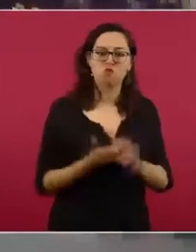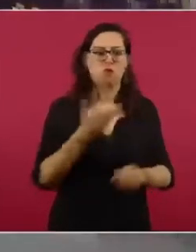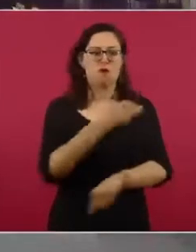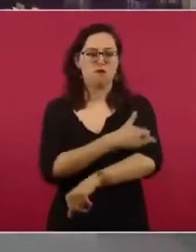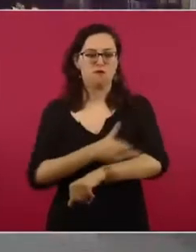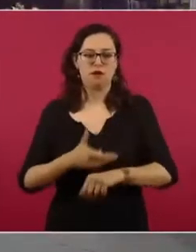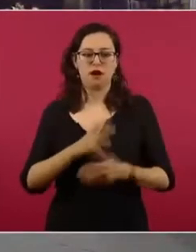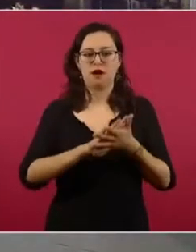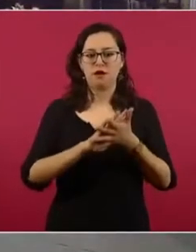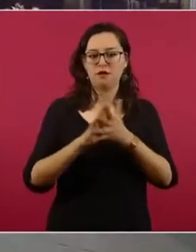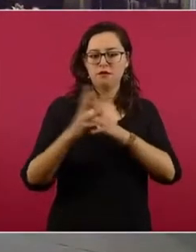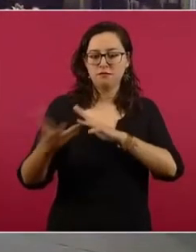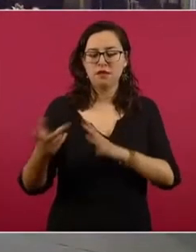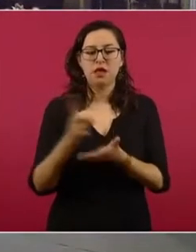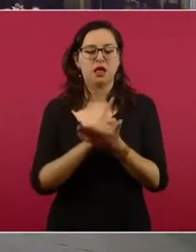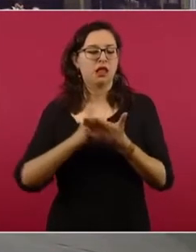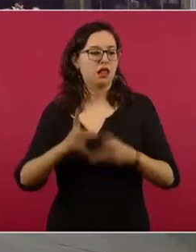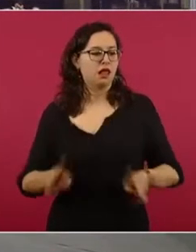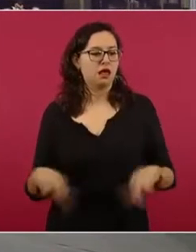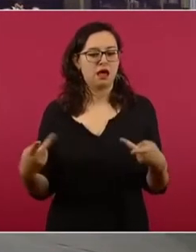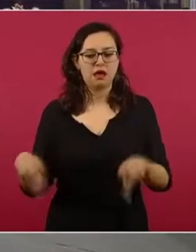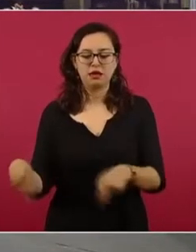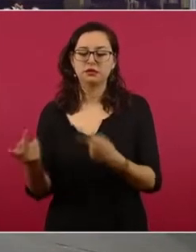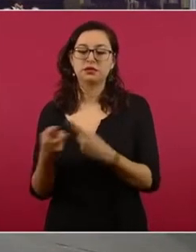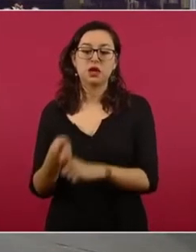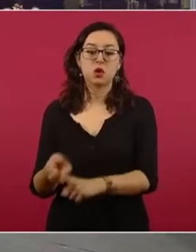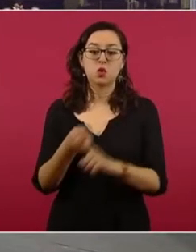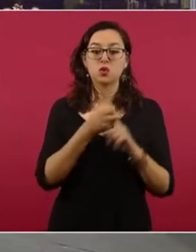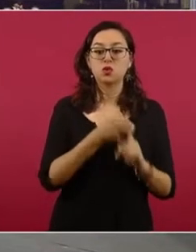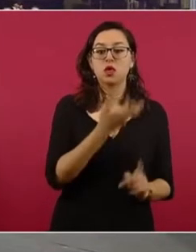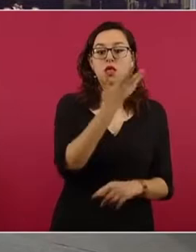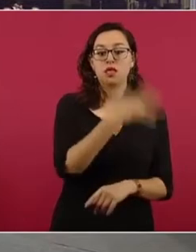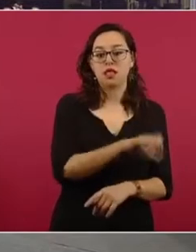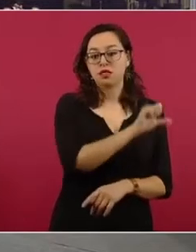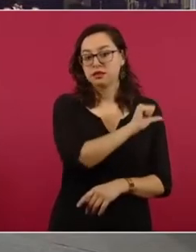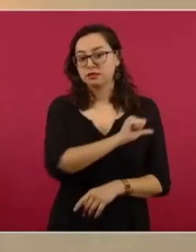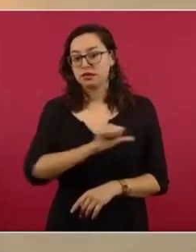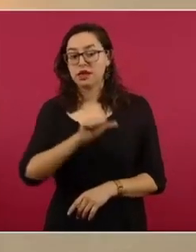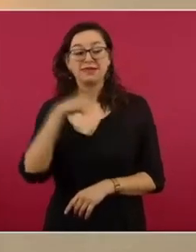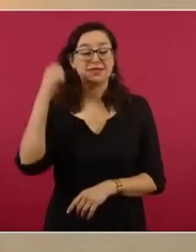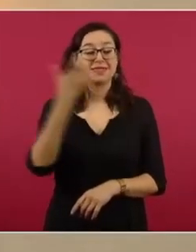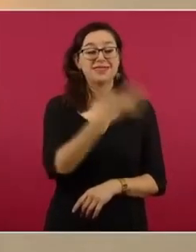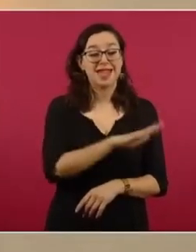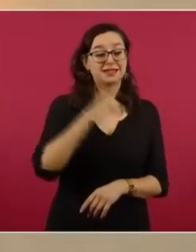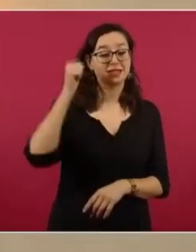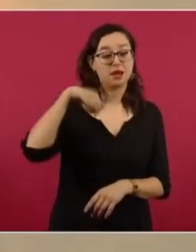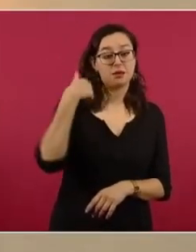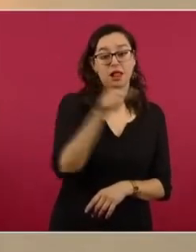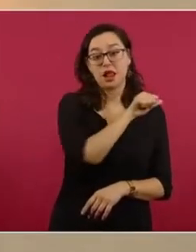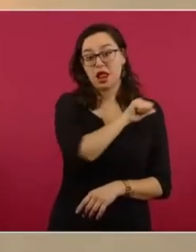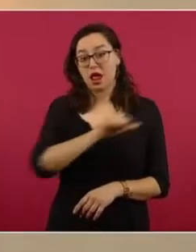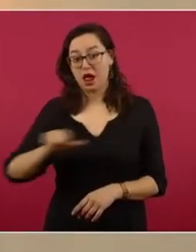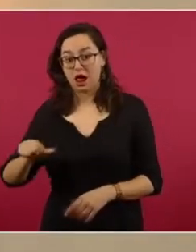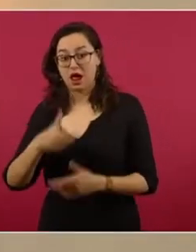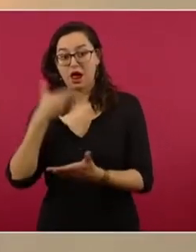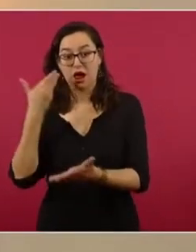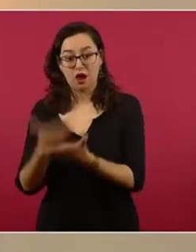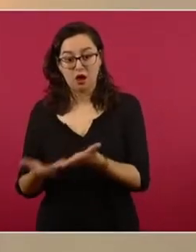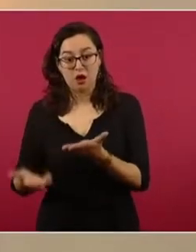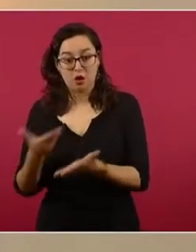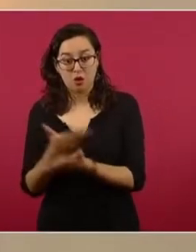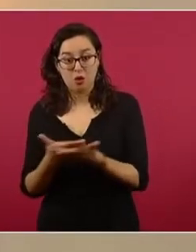narcomenudeo y secuestro, entre otros, del 10 de abril a la fecha y se han detenido